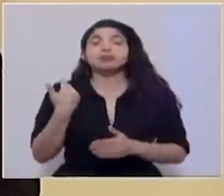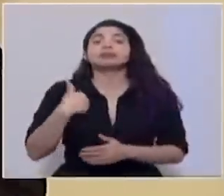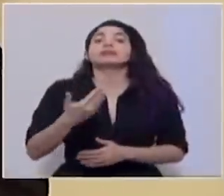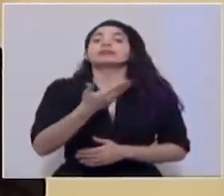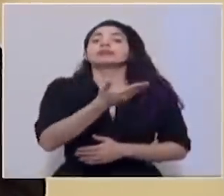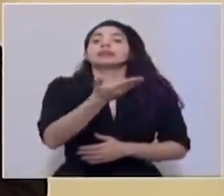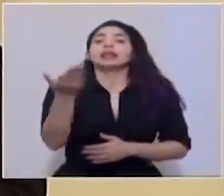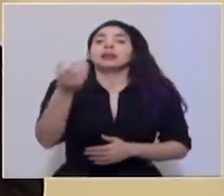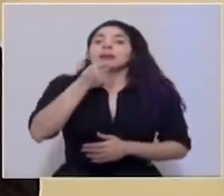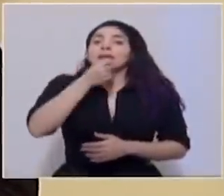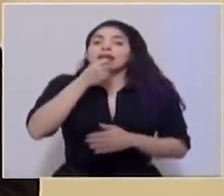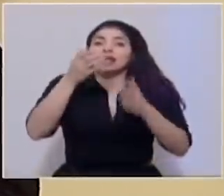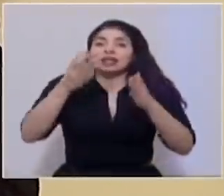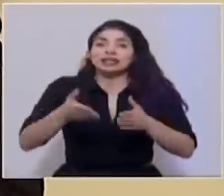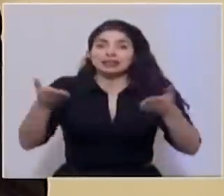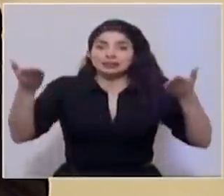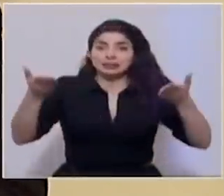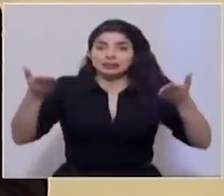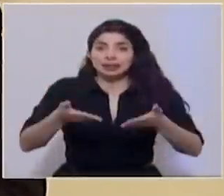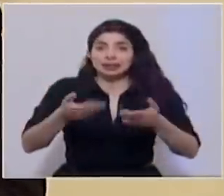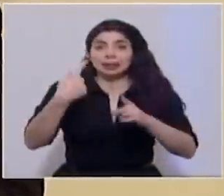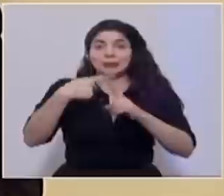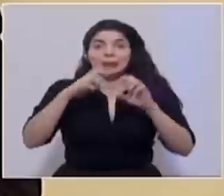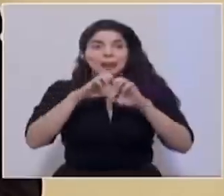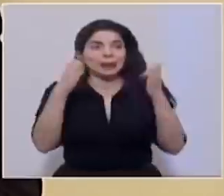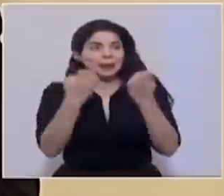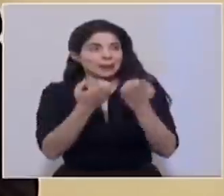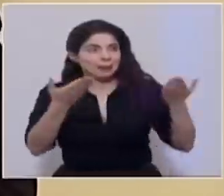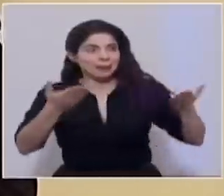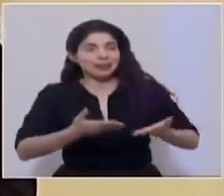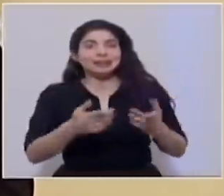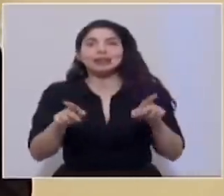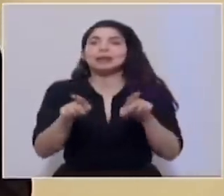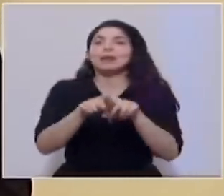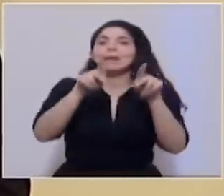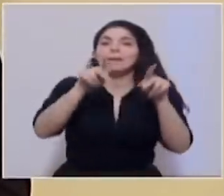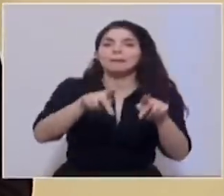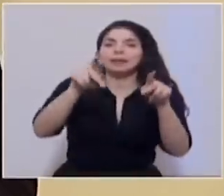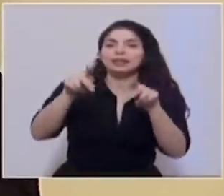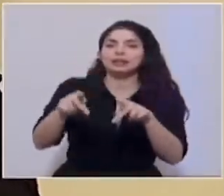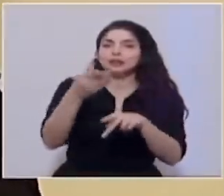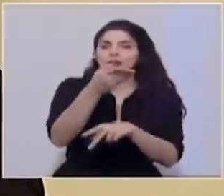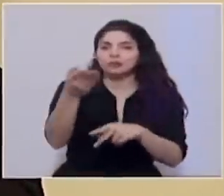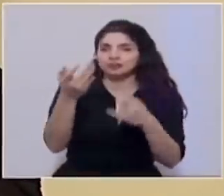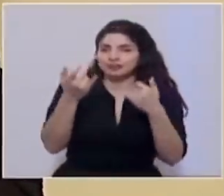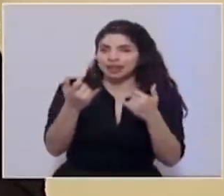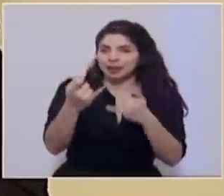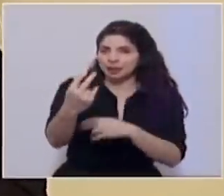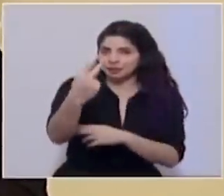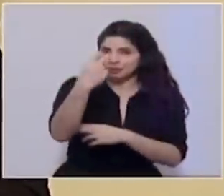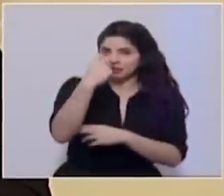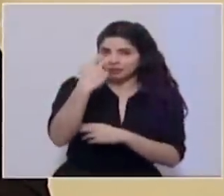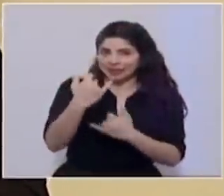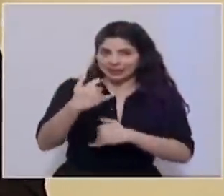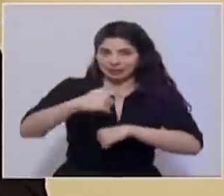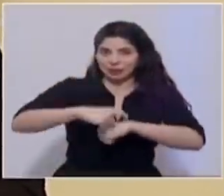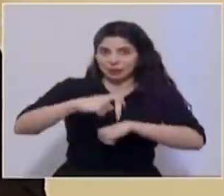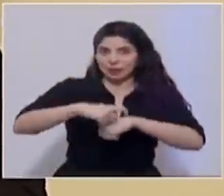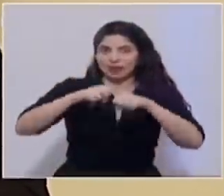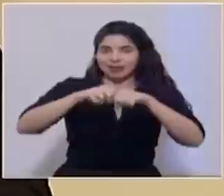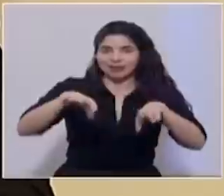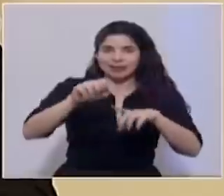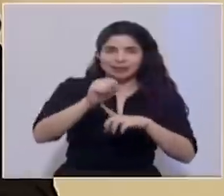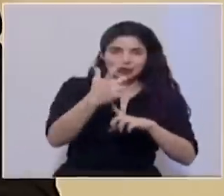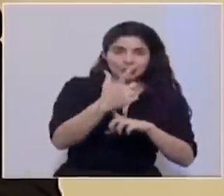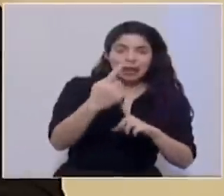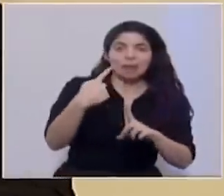periodistas presentes, el equipo acá presente y también las personas que nos están siguiendo en este momento por las redes sociales